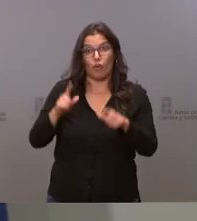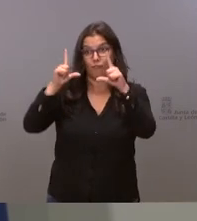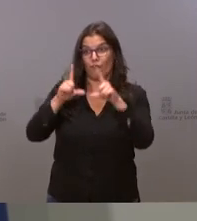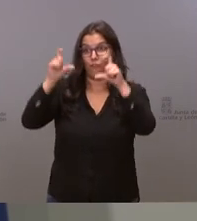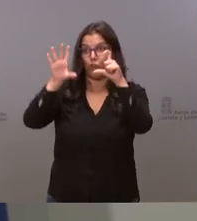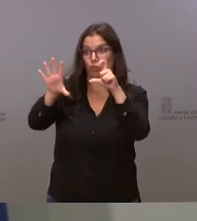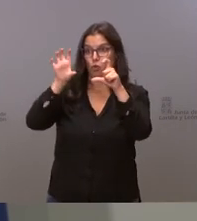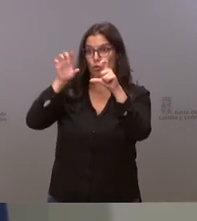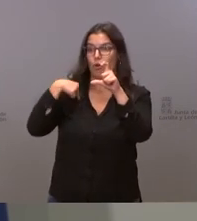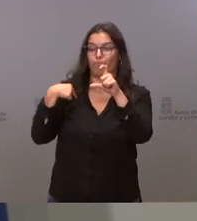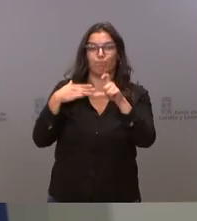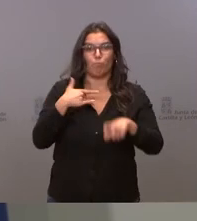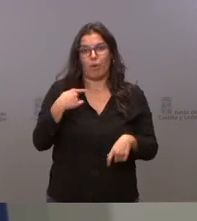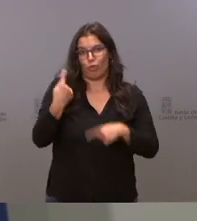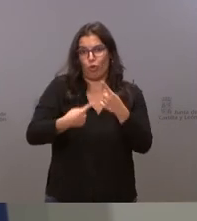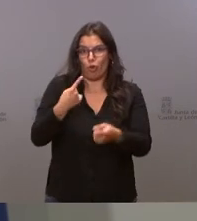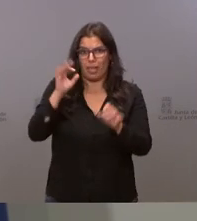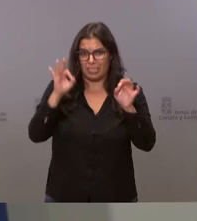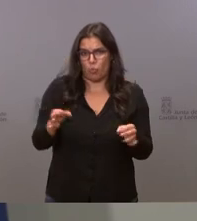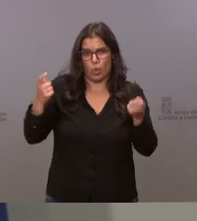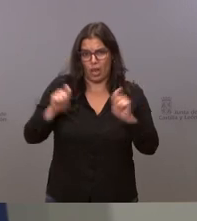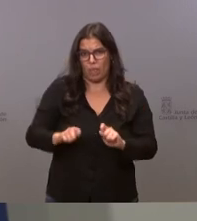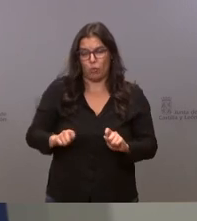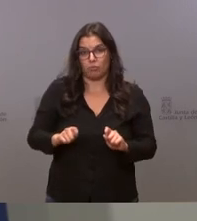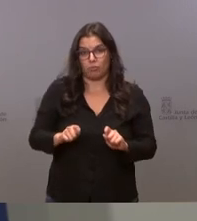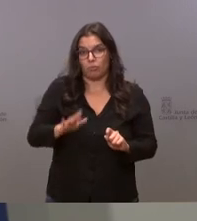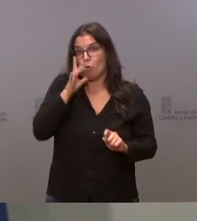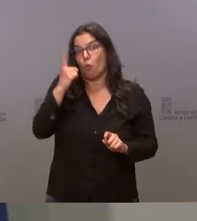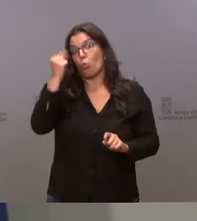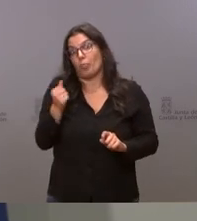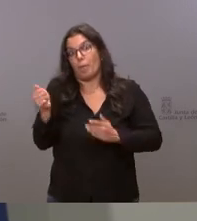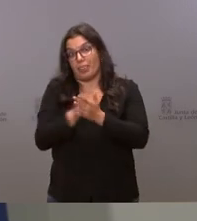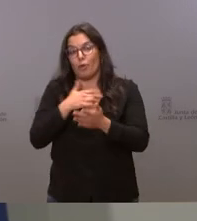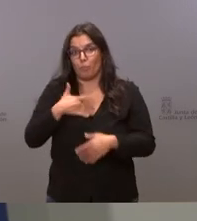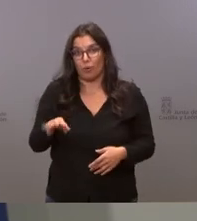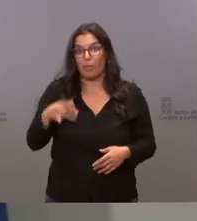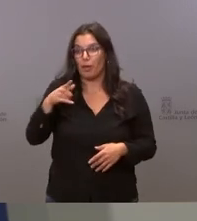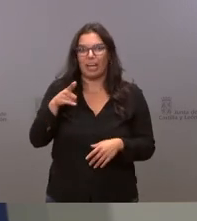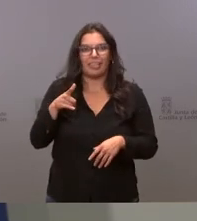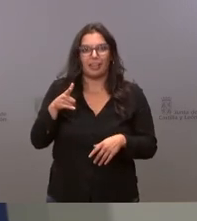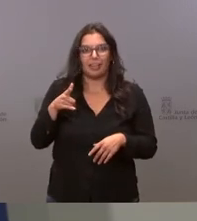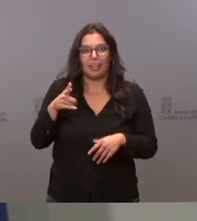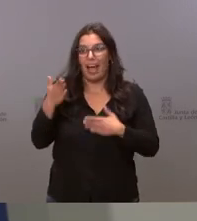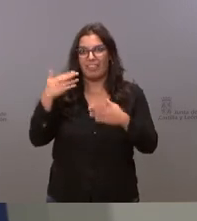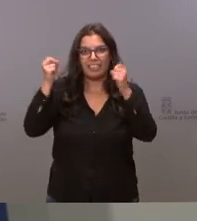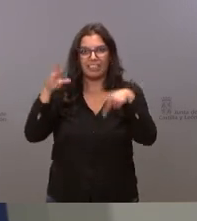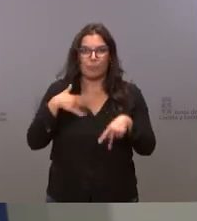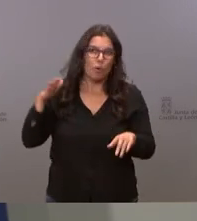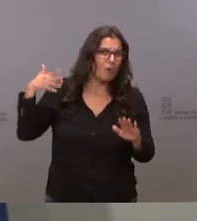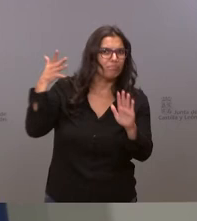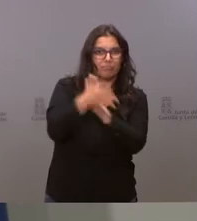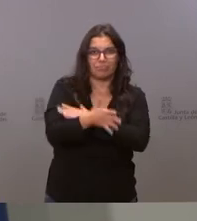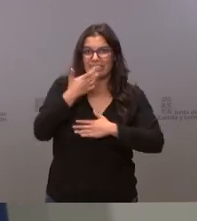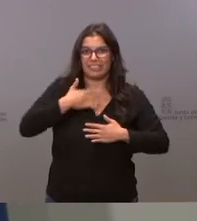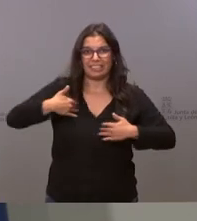de un consultorio que no tenga ese día médico siempre pues es podemos estar así hasta la eternidad es que podemos estar así